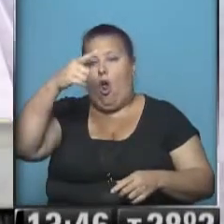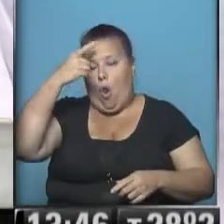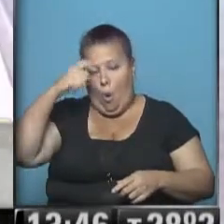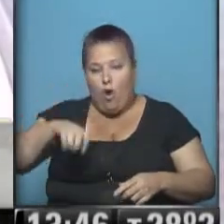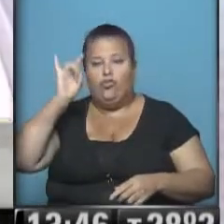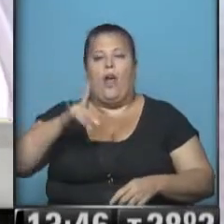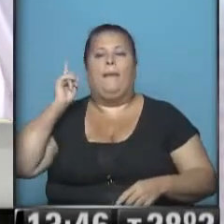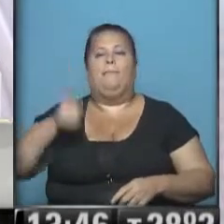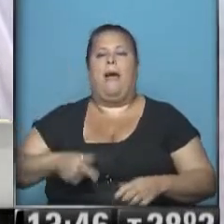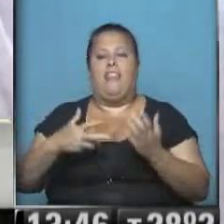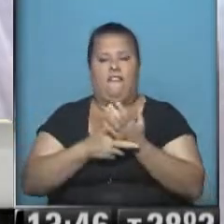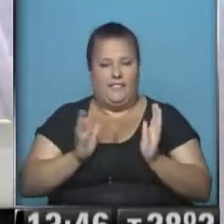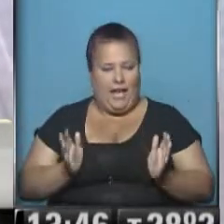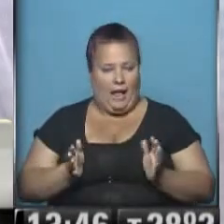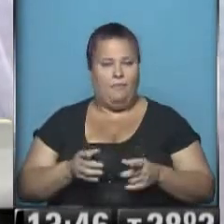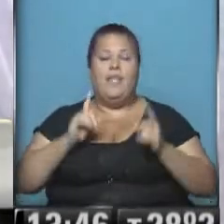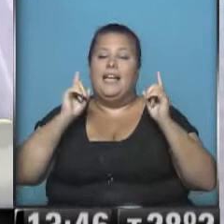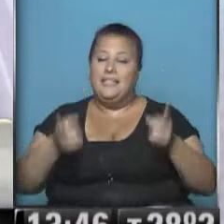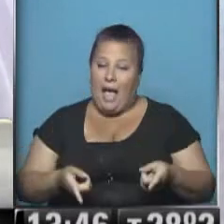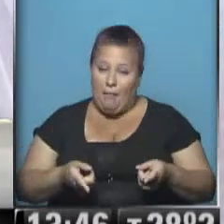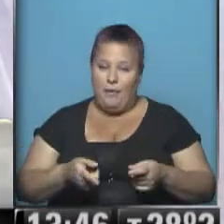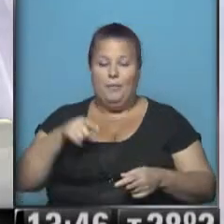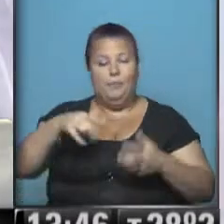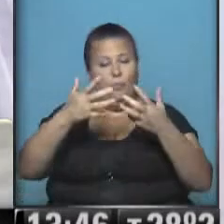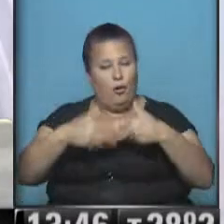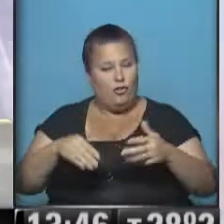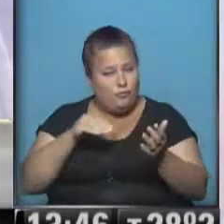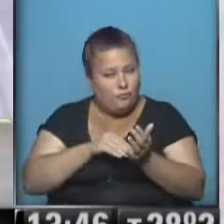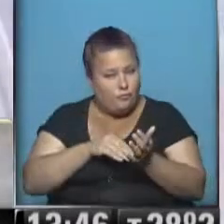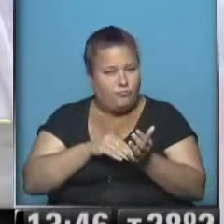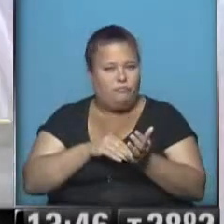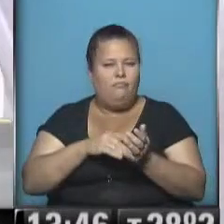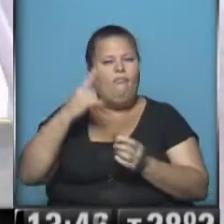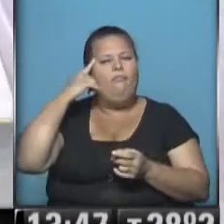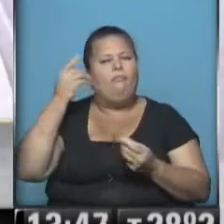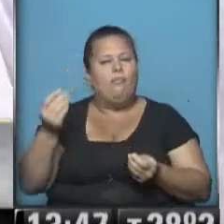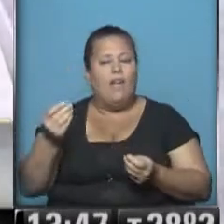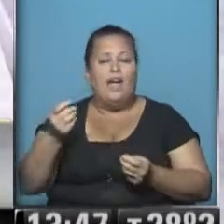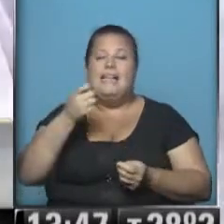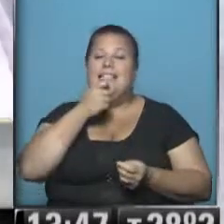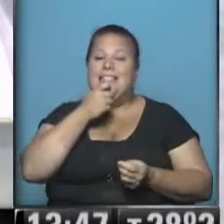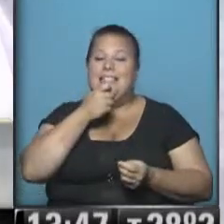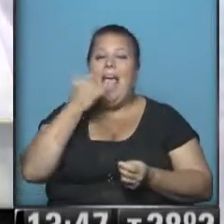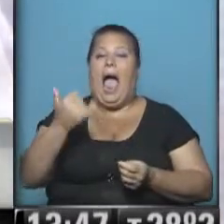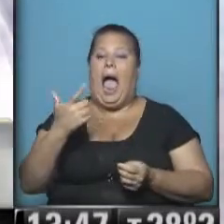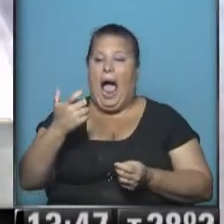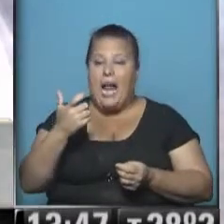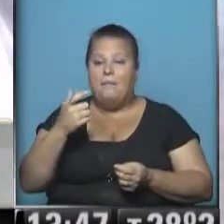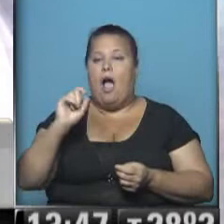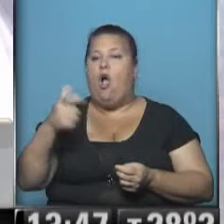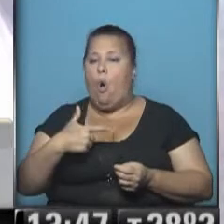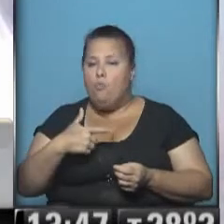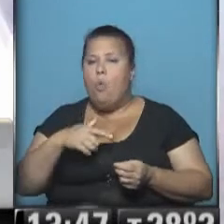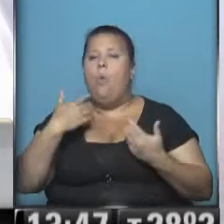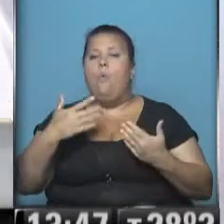solamente con la orden de un fiscal. Y además, había en este proyecto toda una idea de que si uno aporta armas no convencionales, también